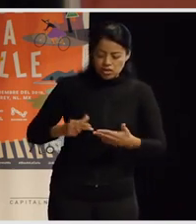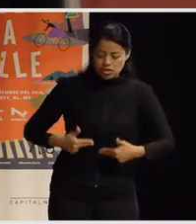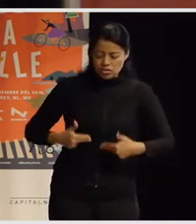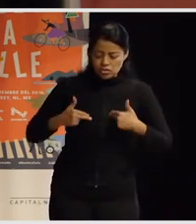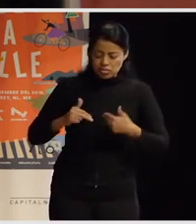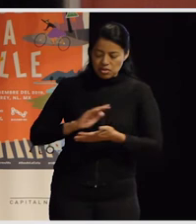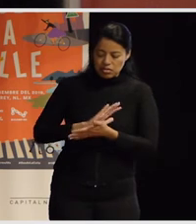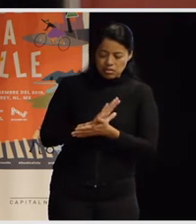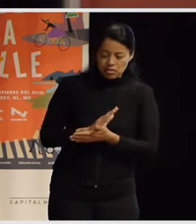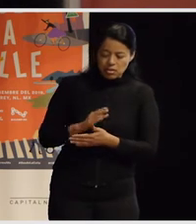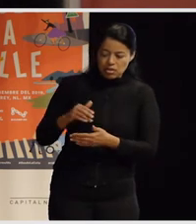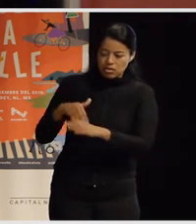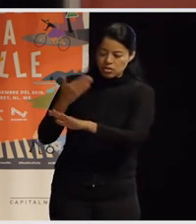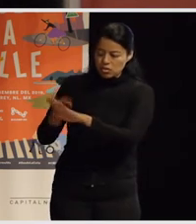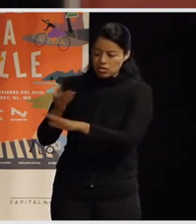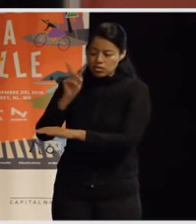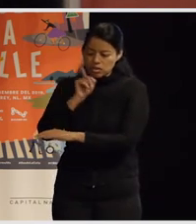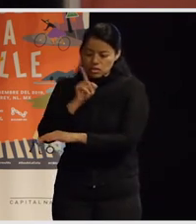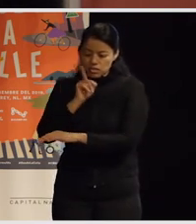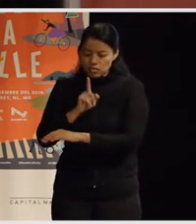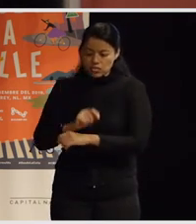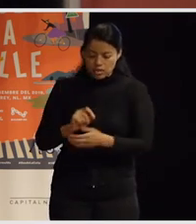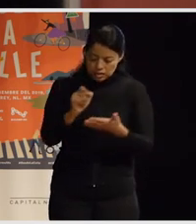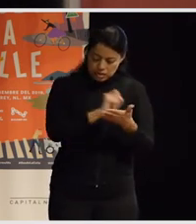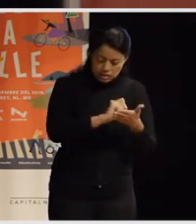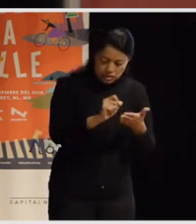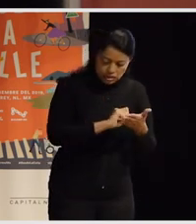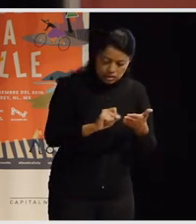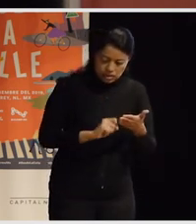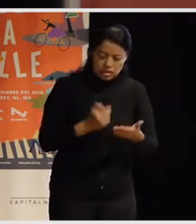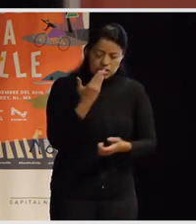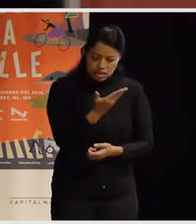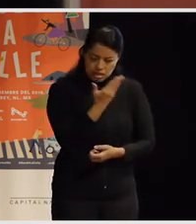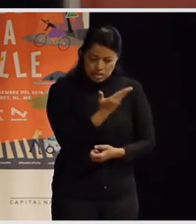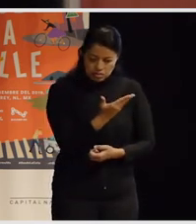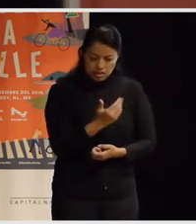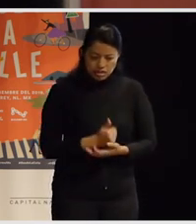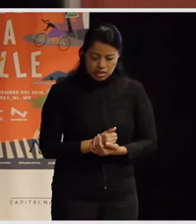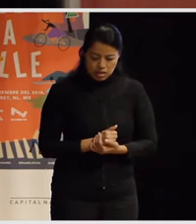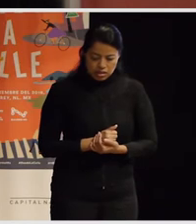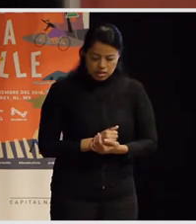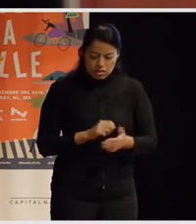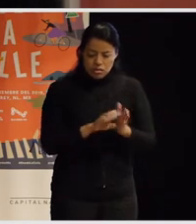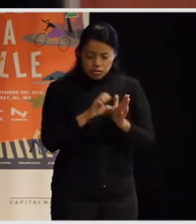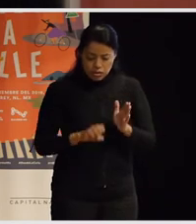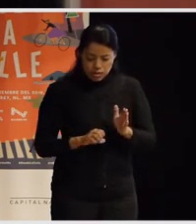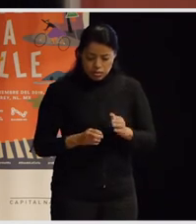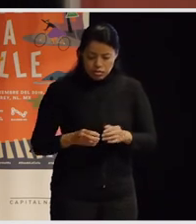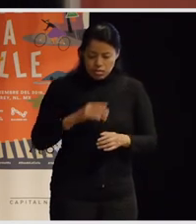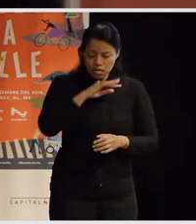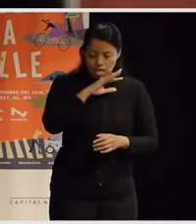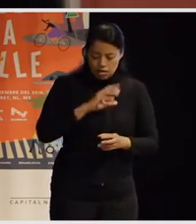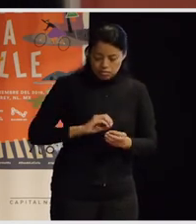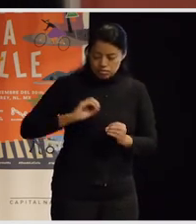todo hacia las mujeres no las escribir y se les exigía por ejemplo si tiraban una cosa pues tenía que